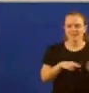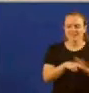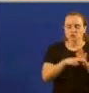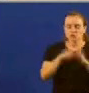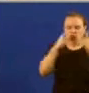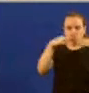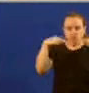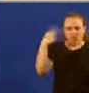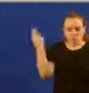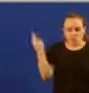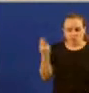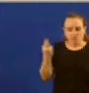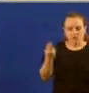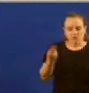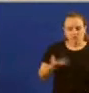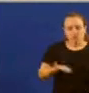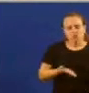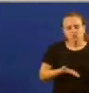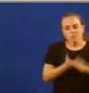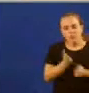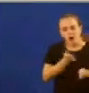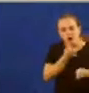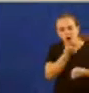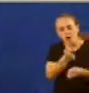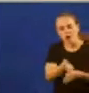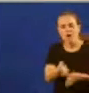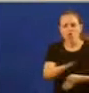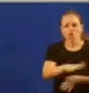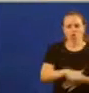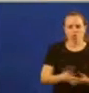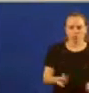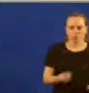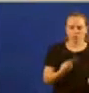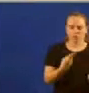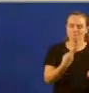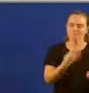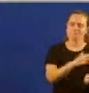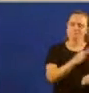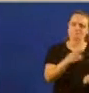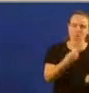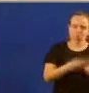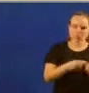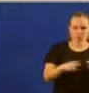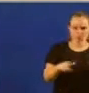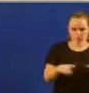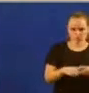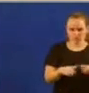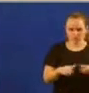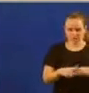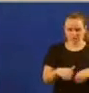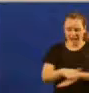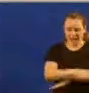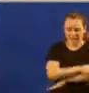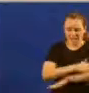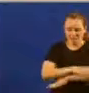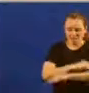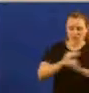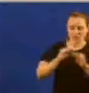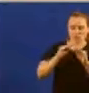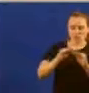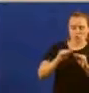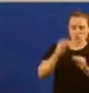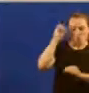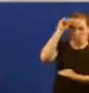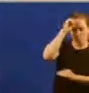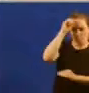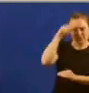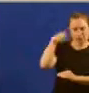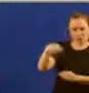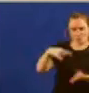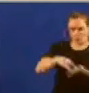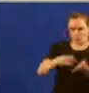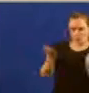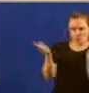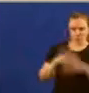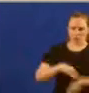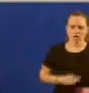públicos e oriente as energías sociais. O seu goberno, na nosa opinión, carece dese proxecto.